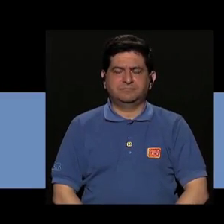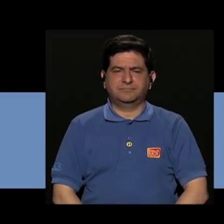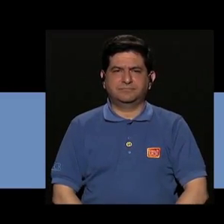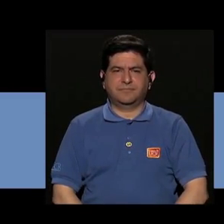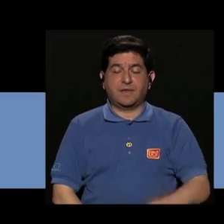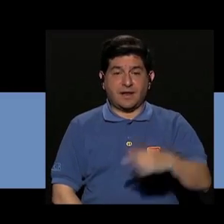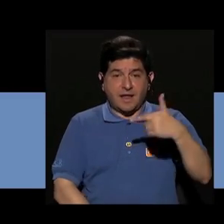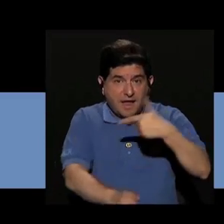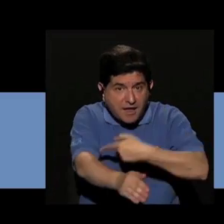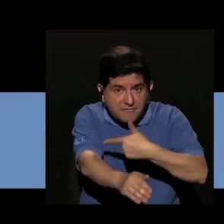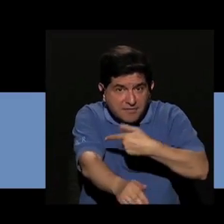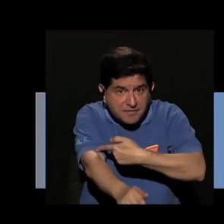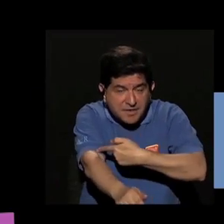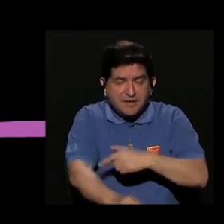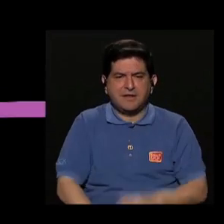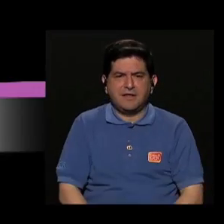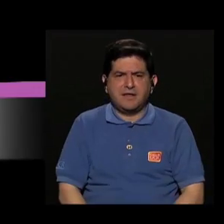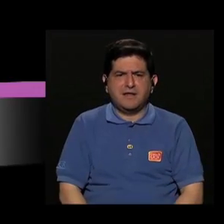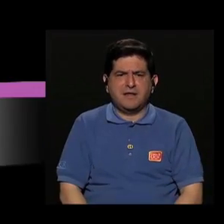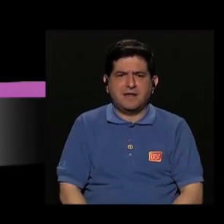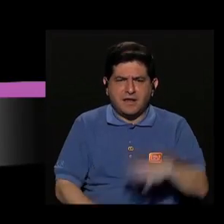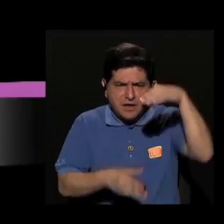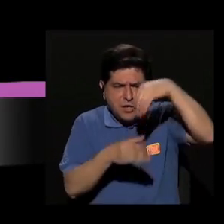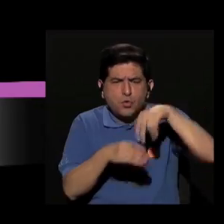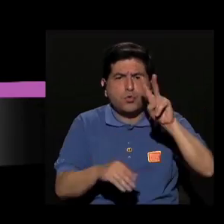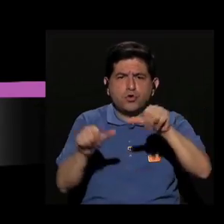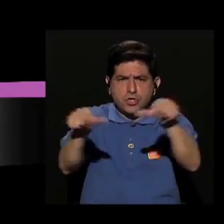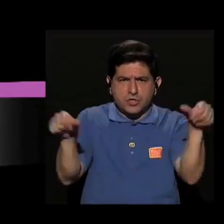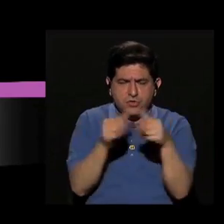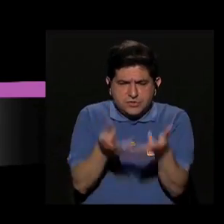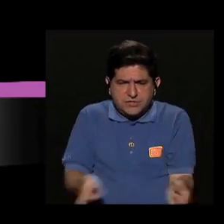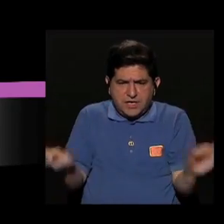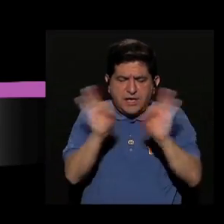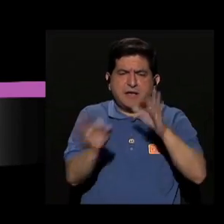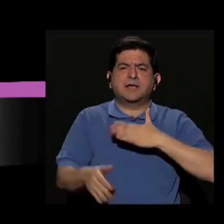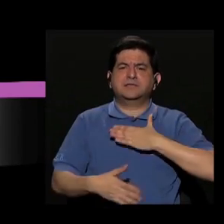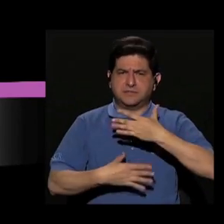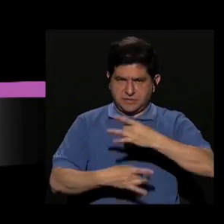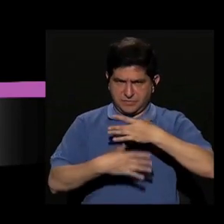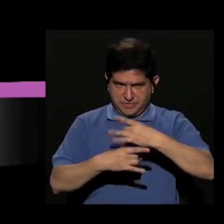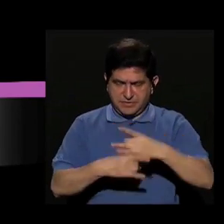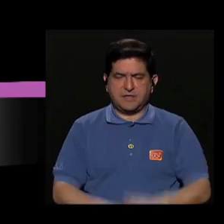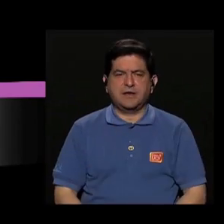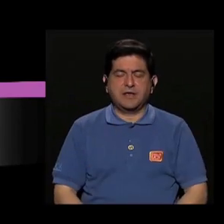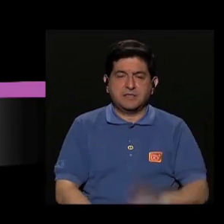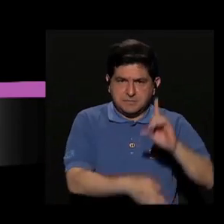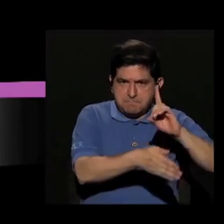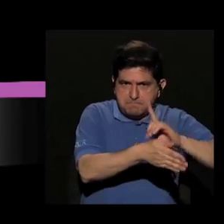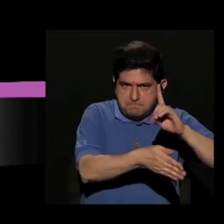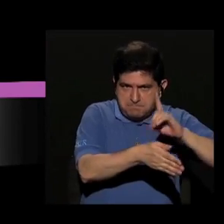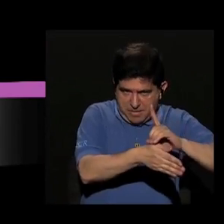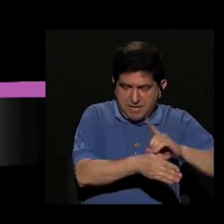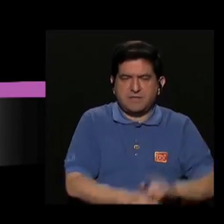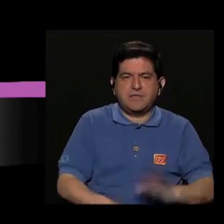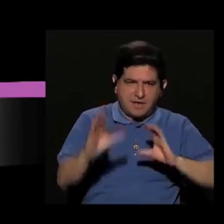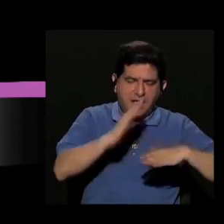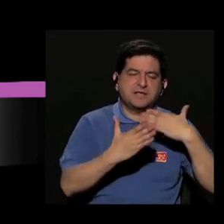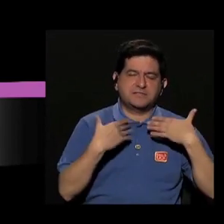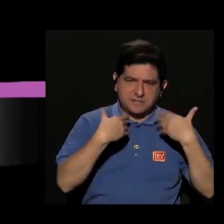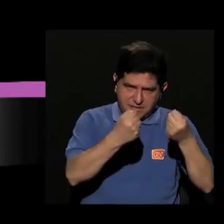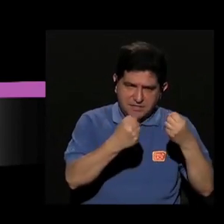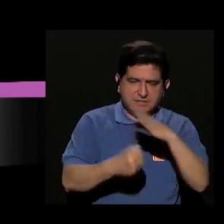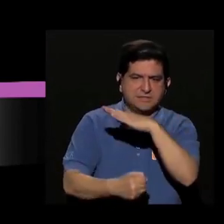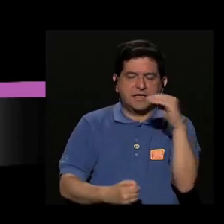Bueno, pues, enfermería abarca como dos áreas importantes que siempre fue de mi interés, que es el área médica, las